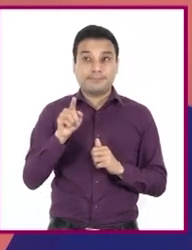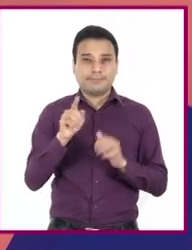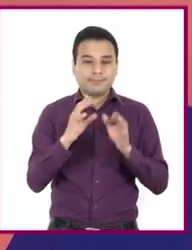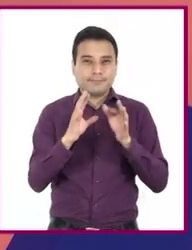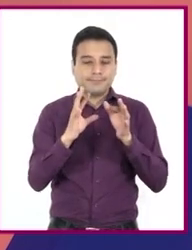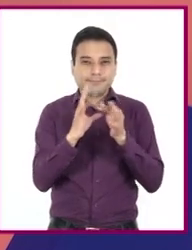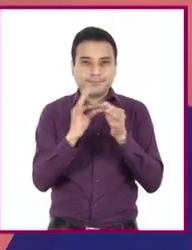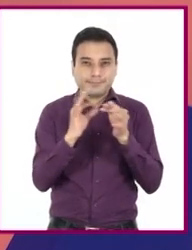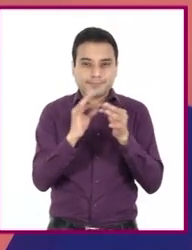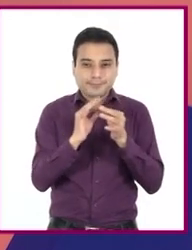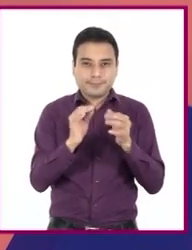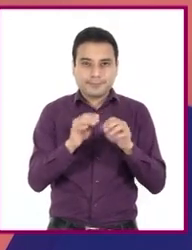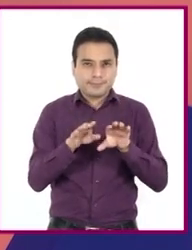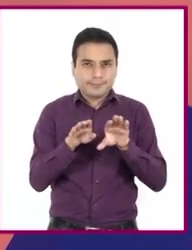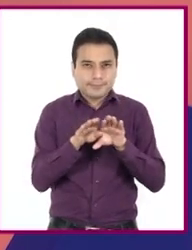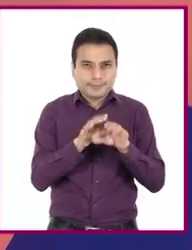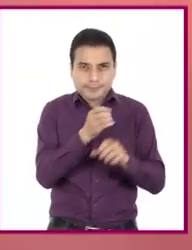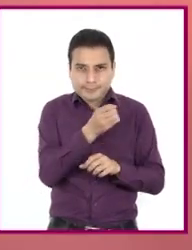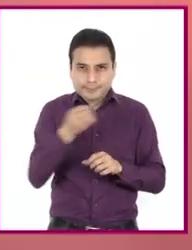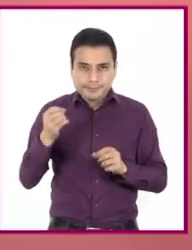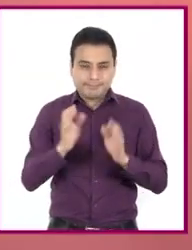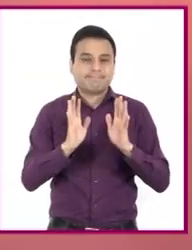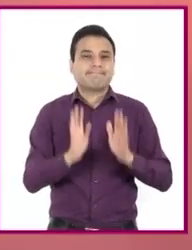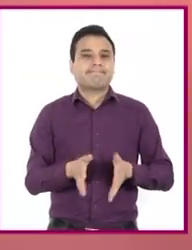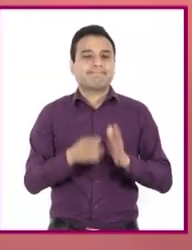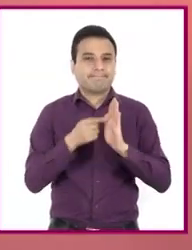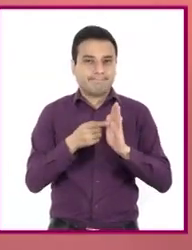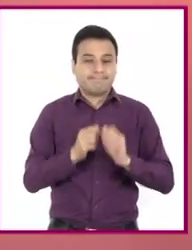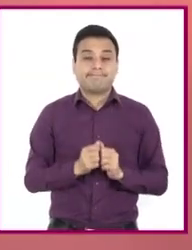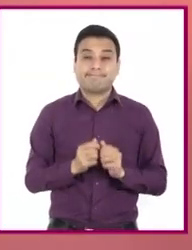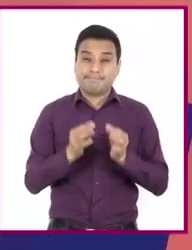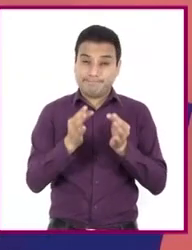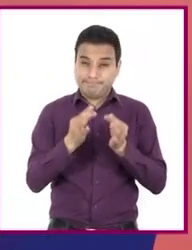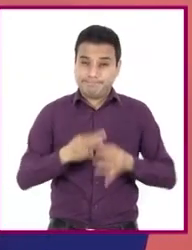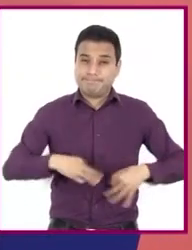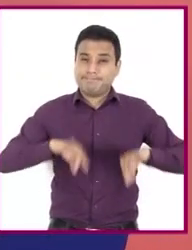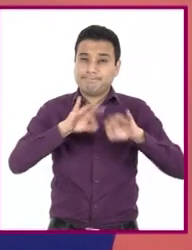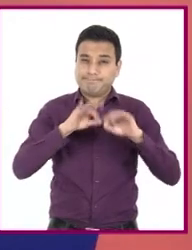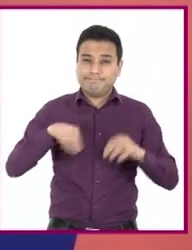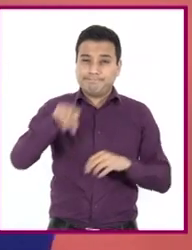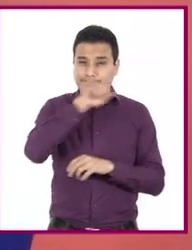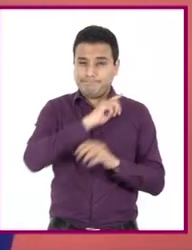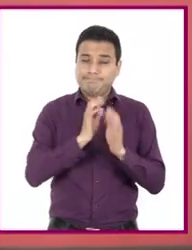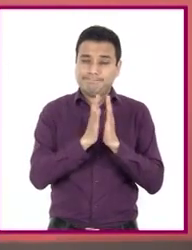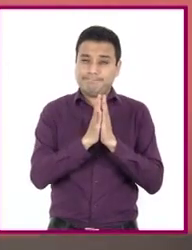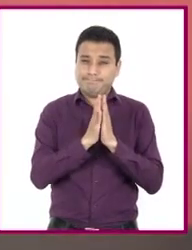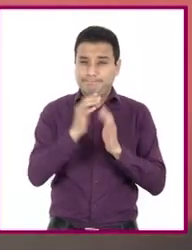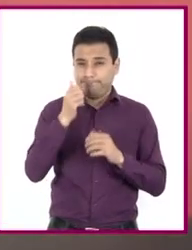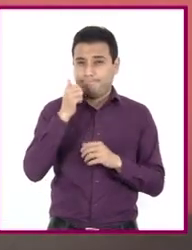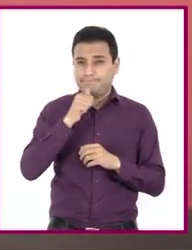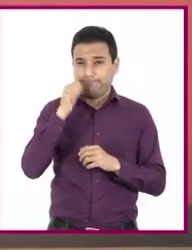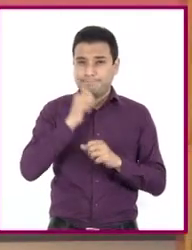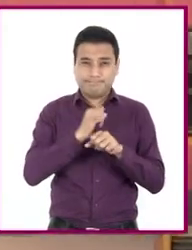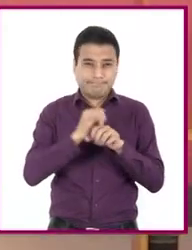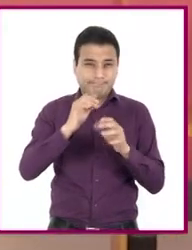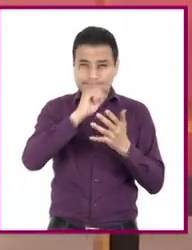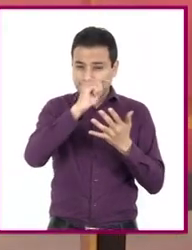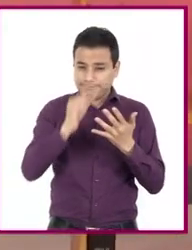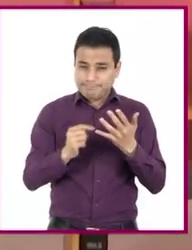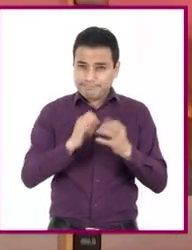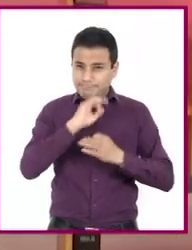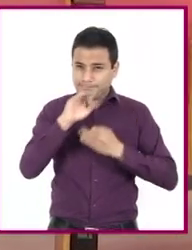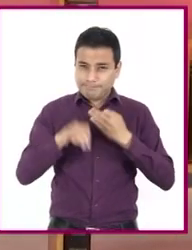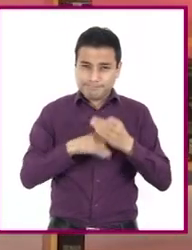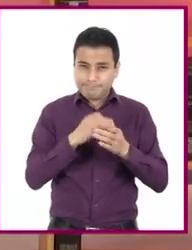hay que escribir y en qué orden. Es importante que consignen todos los datos de sus fuentes.